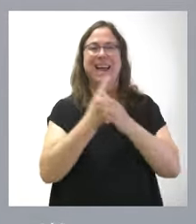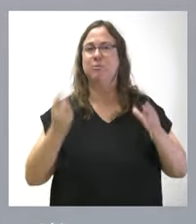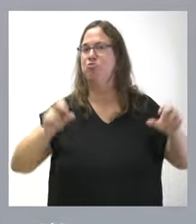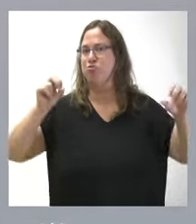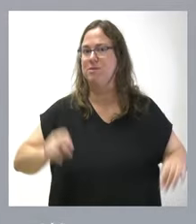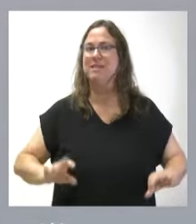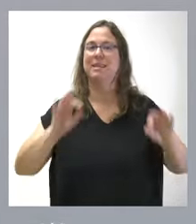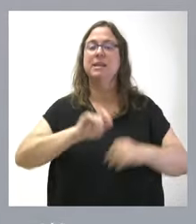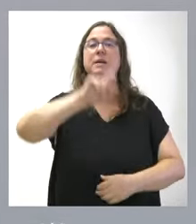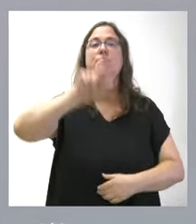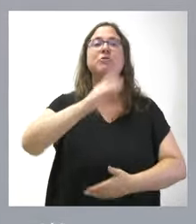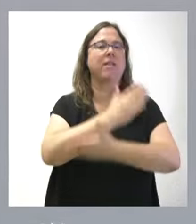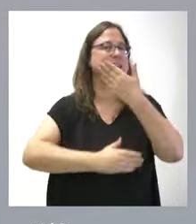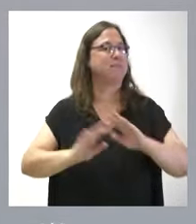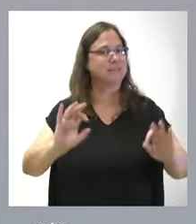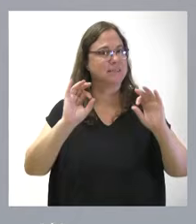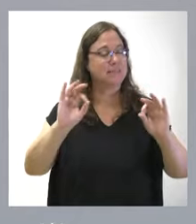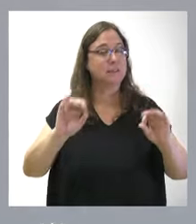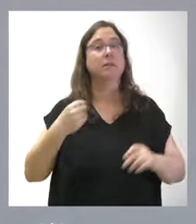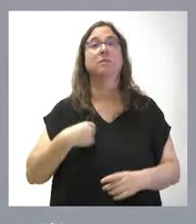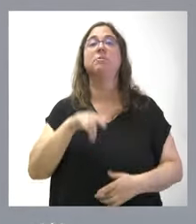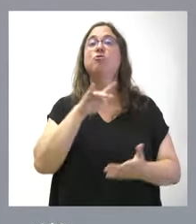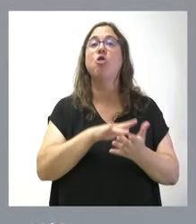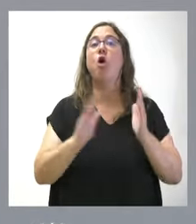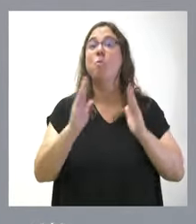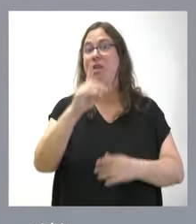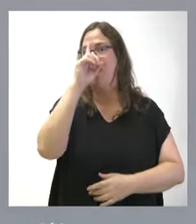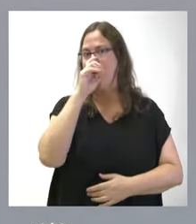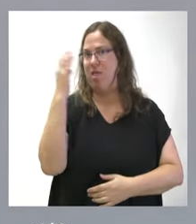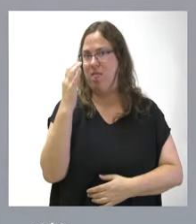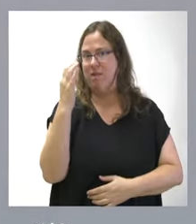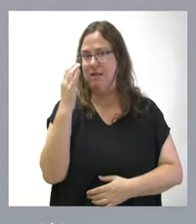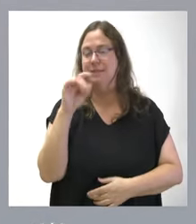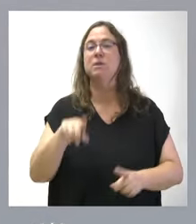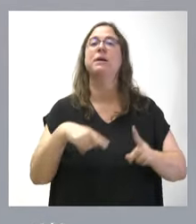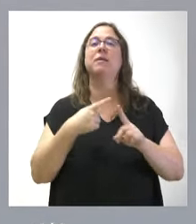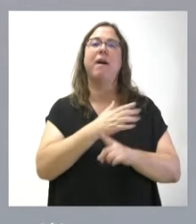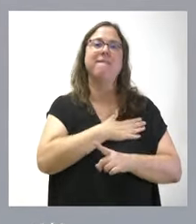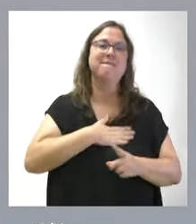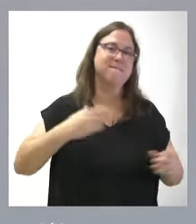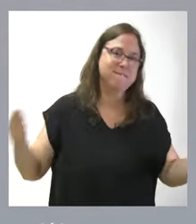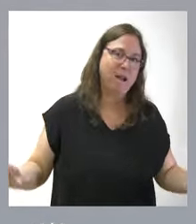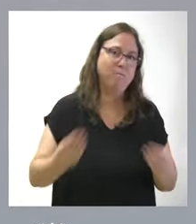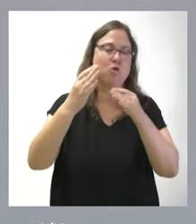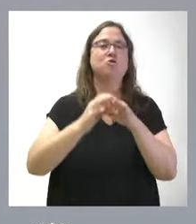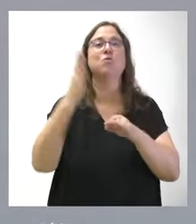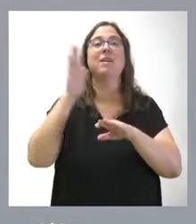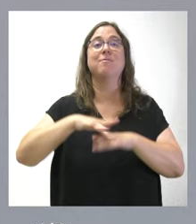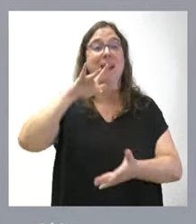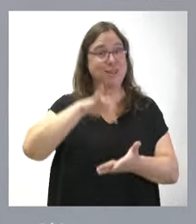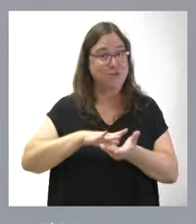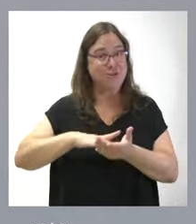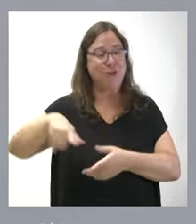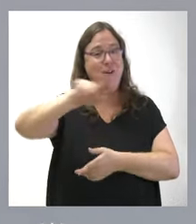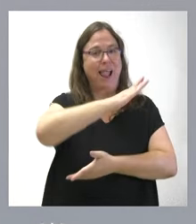especialmente, a las personas con discapacidad. Y buen momento es este para recordarlo y deseamos la mejor de las fortunas a los deportistas